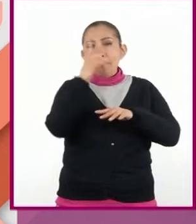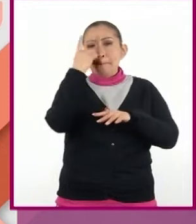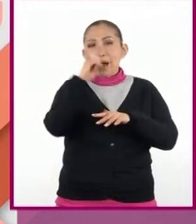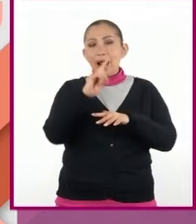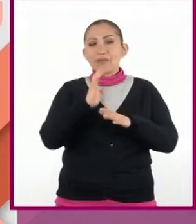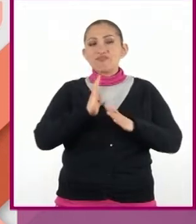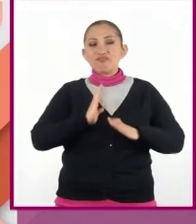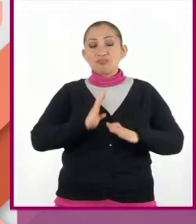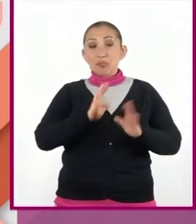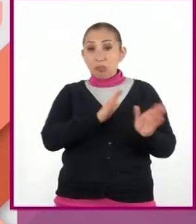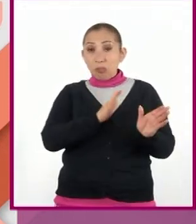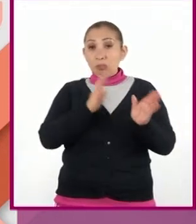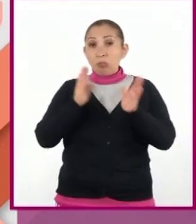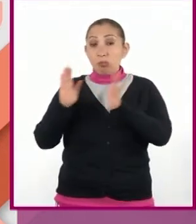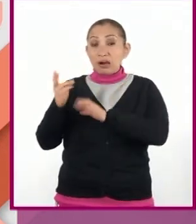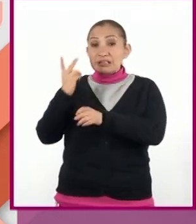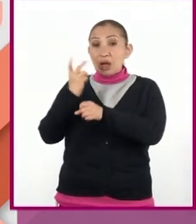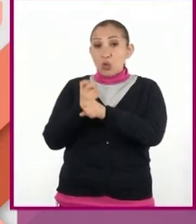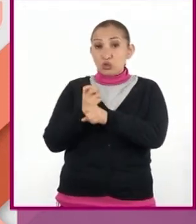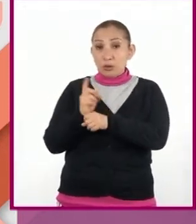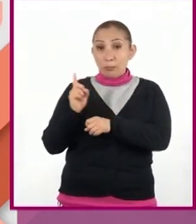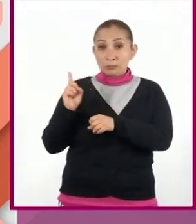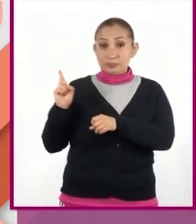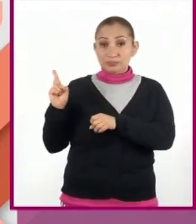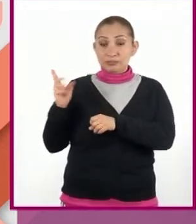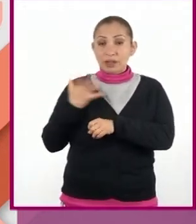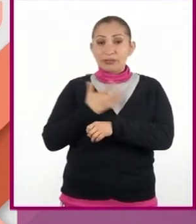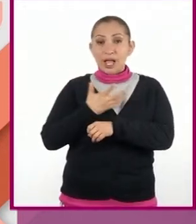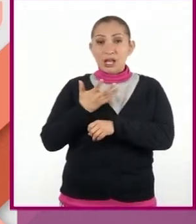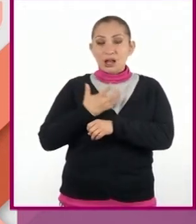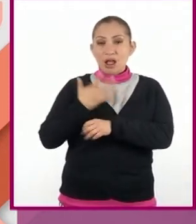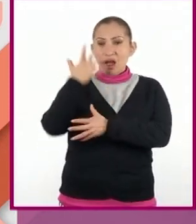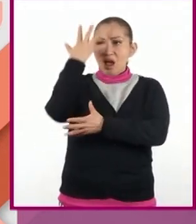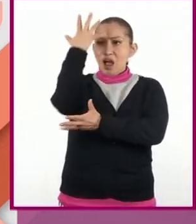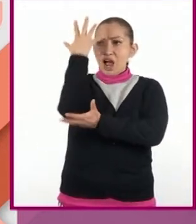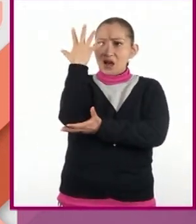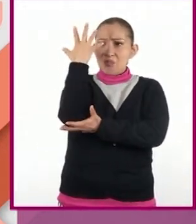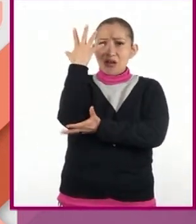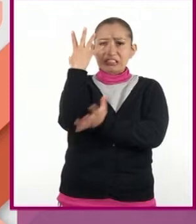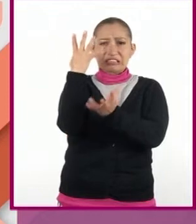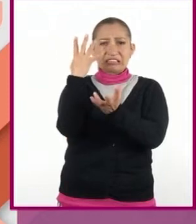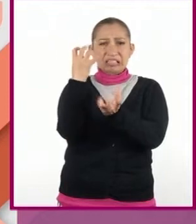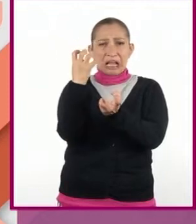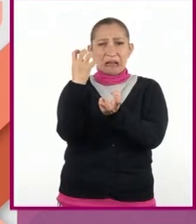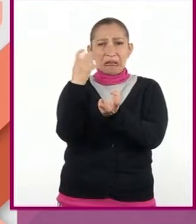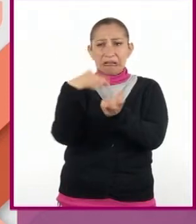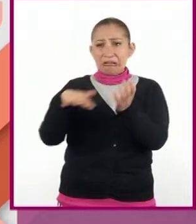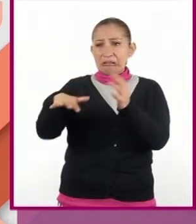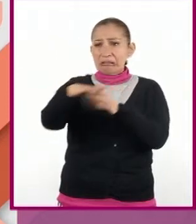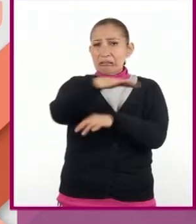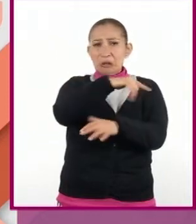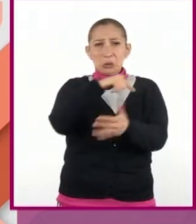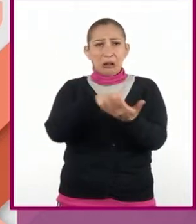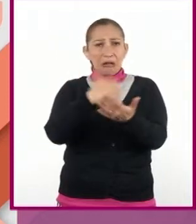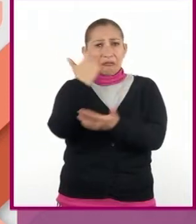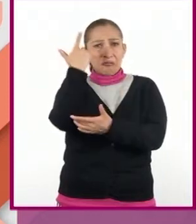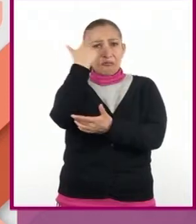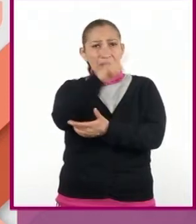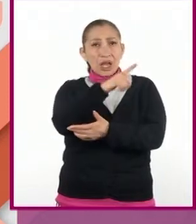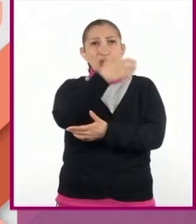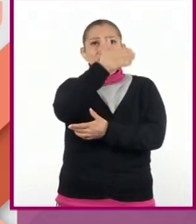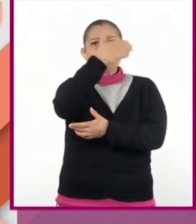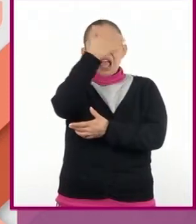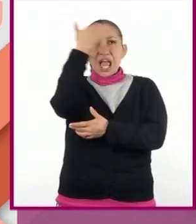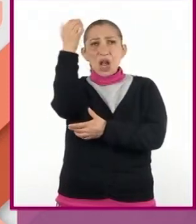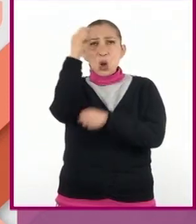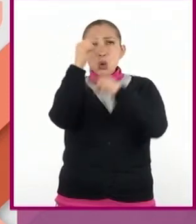Por el contrario, el segundo paisaje presenta un árbol casi sin hojas en medio de un terreno despoblado. El cielo